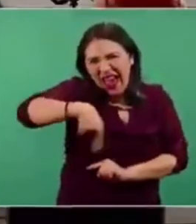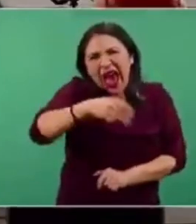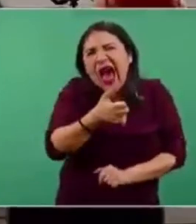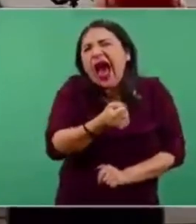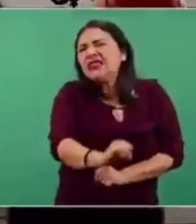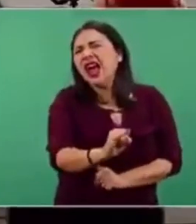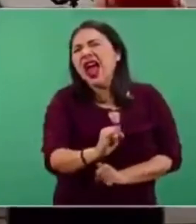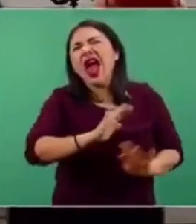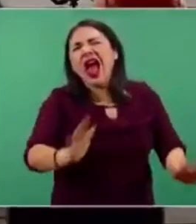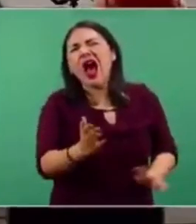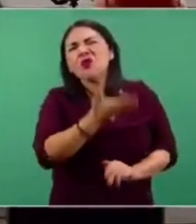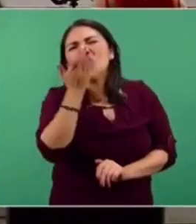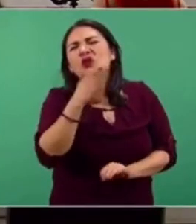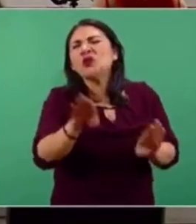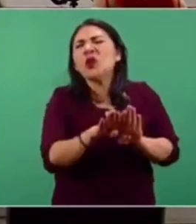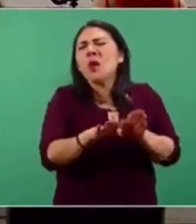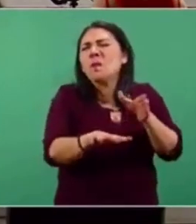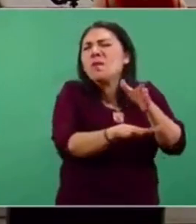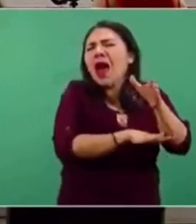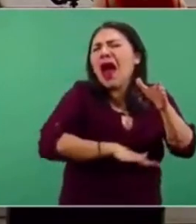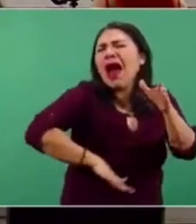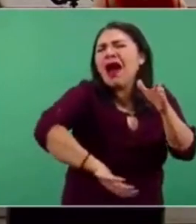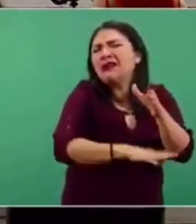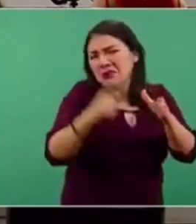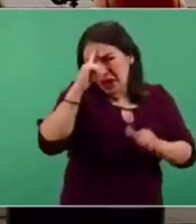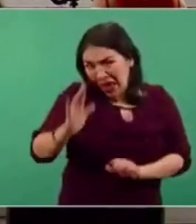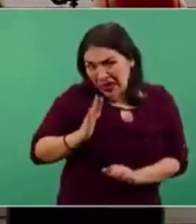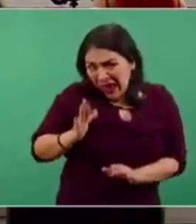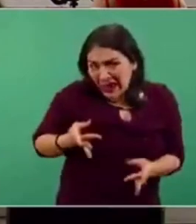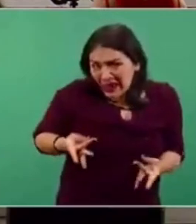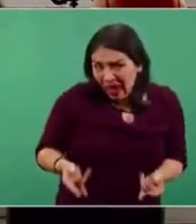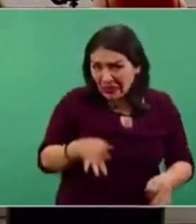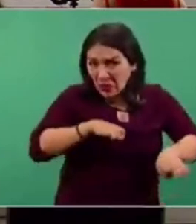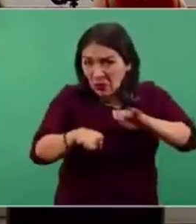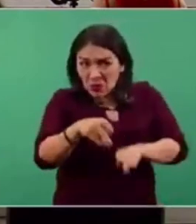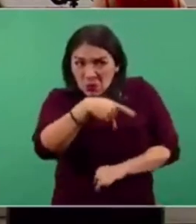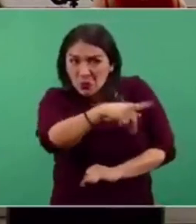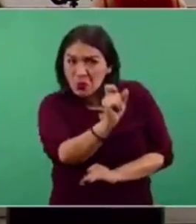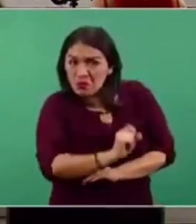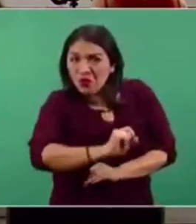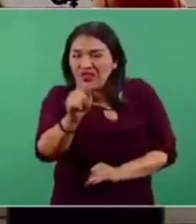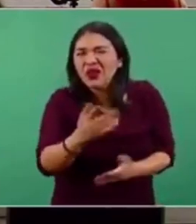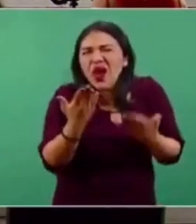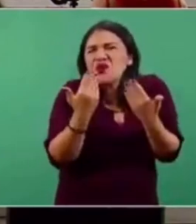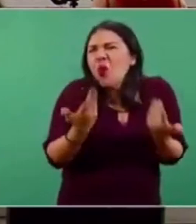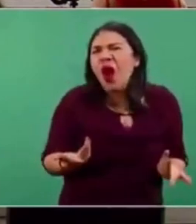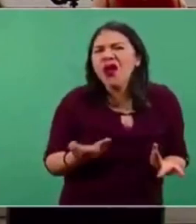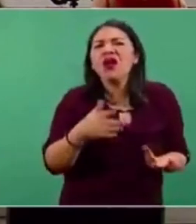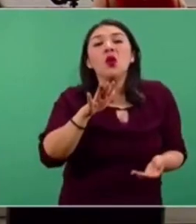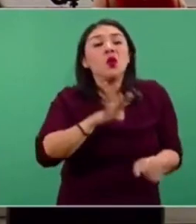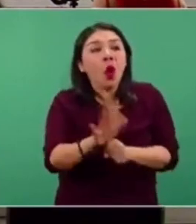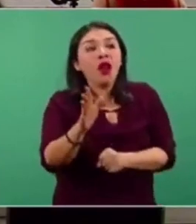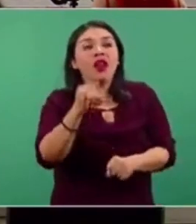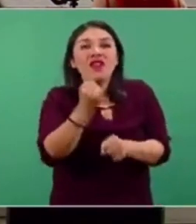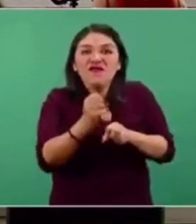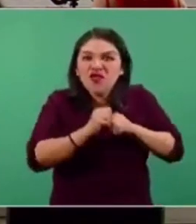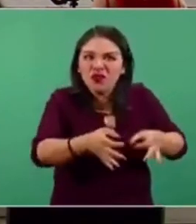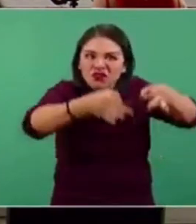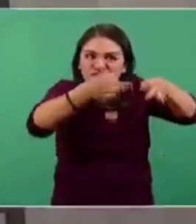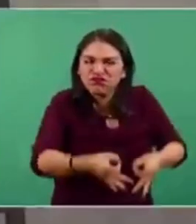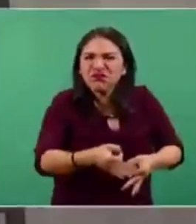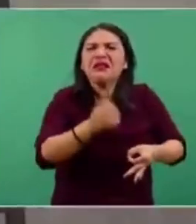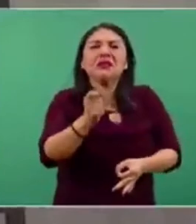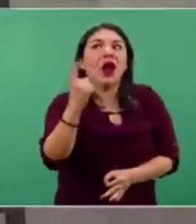extraordinariamente bajo en términos de calidad técnica, de calidad periodística, no tienen fuentes, usan